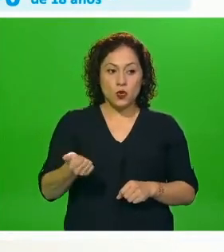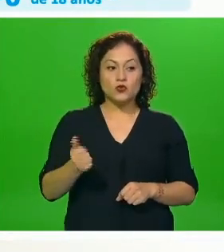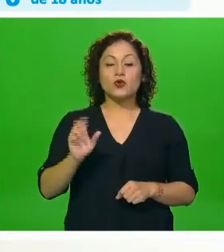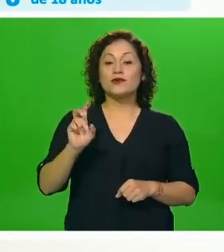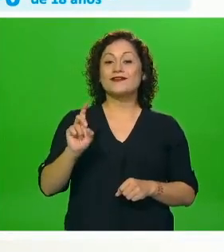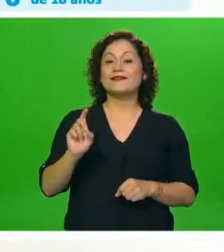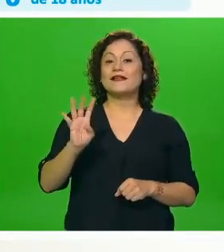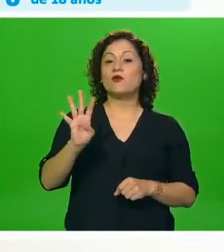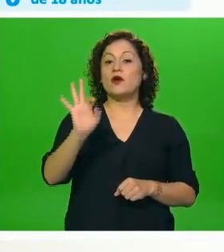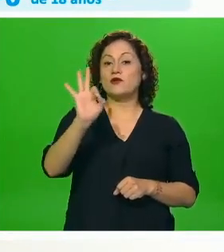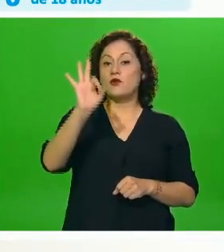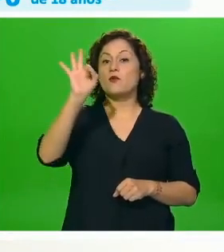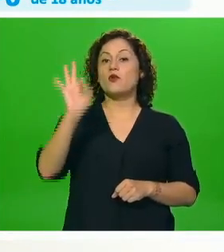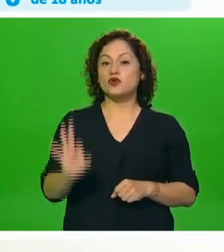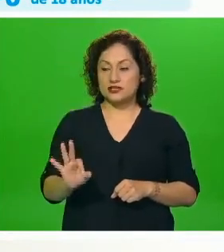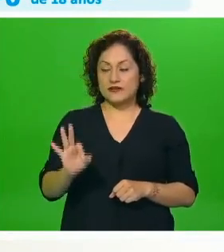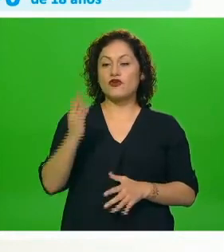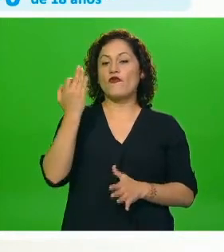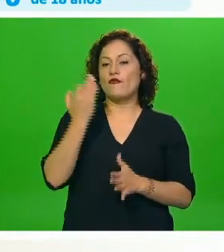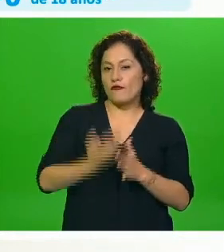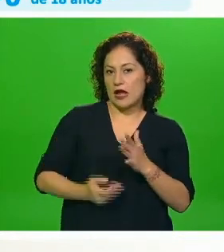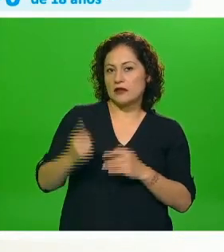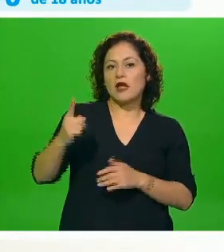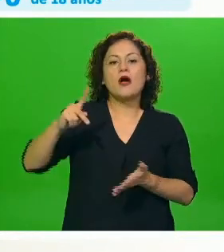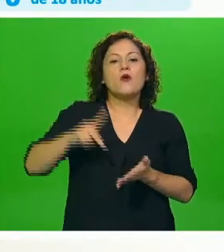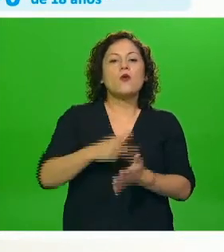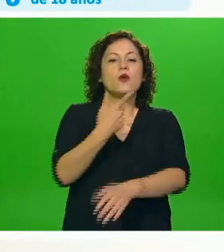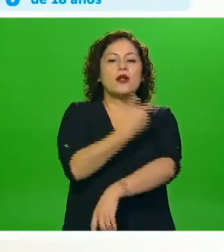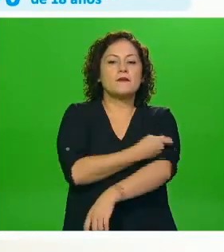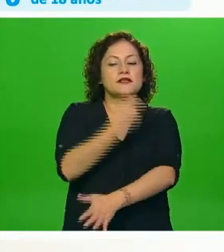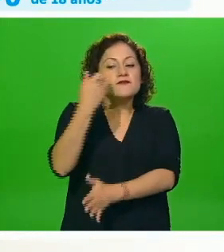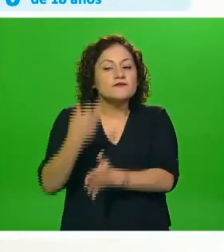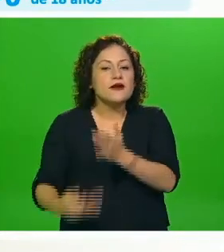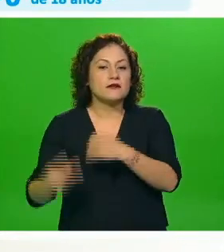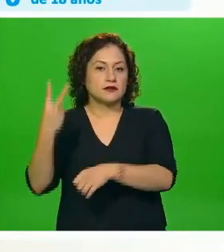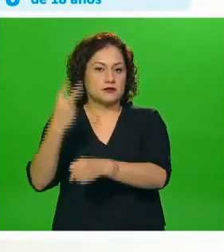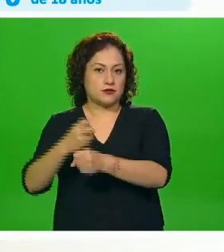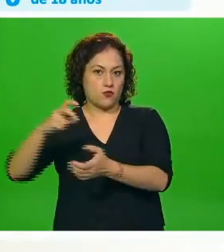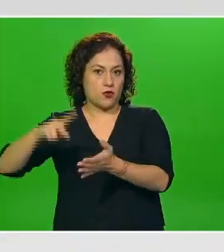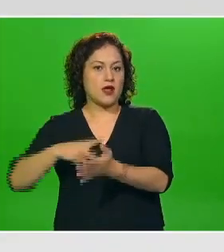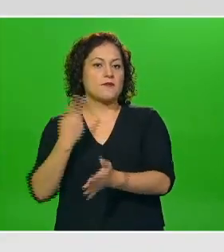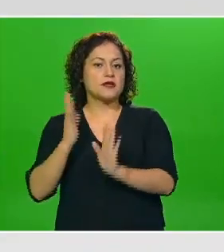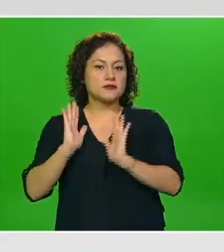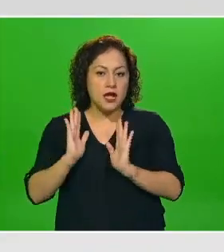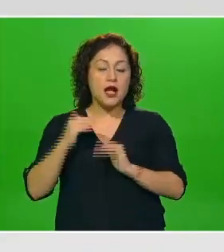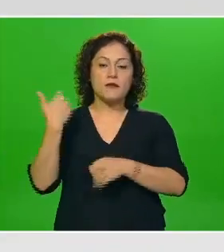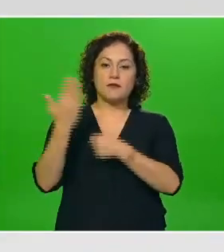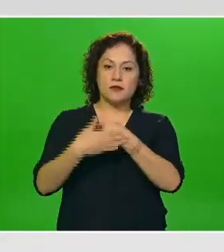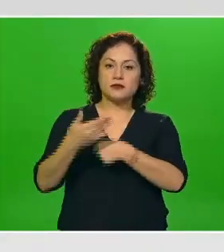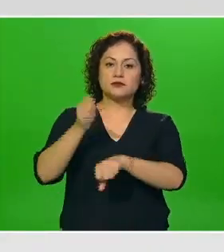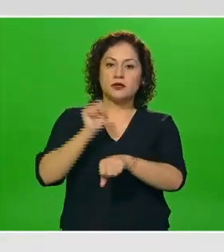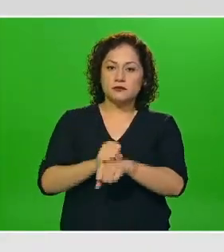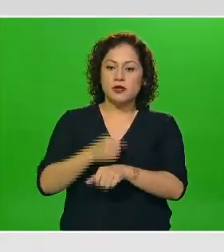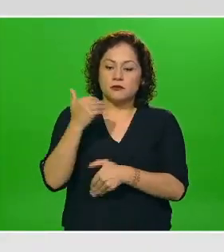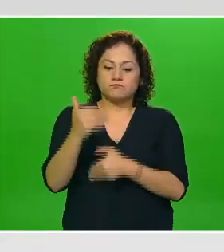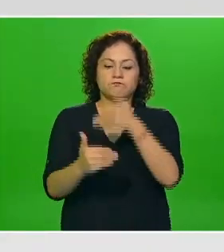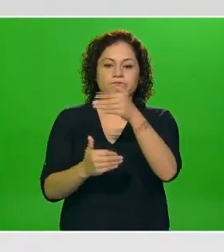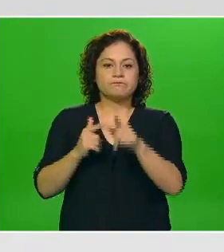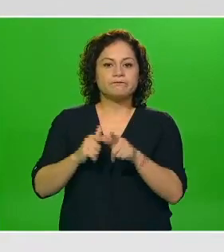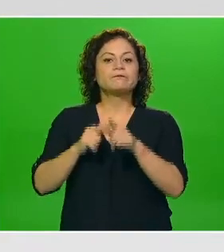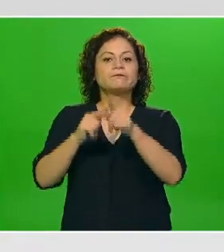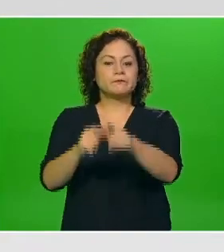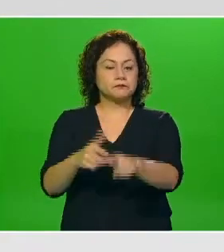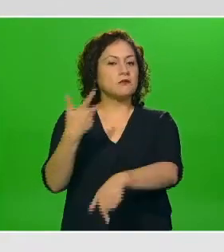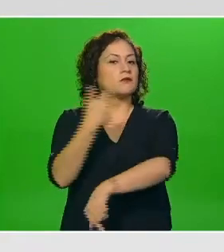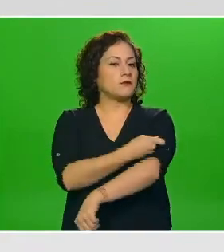encuentra con medio esquema y de seguro en siguientes semanas en la medida que va avanzando la estrategia nacional pero además se